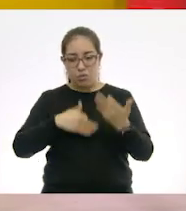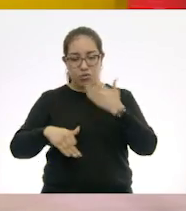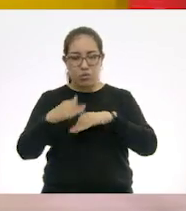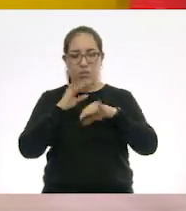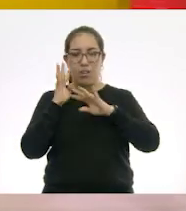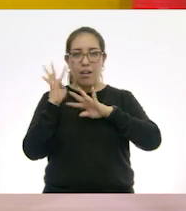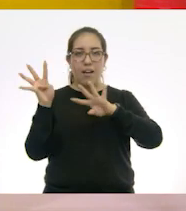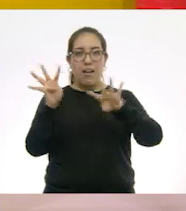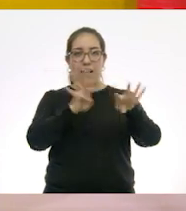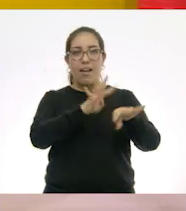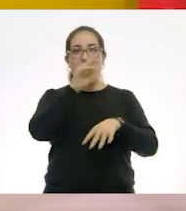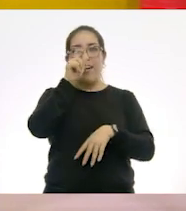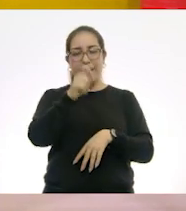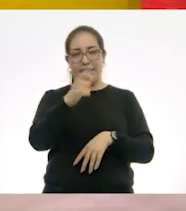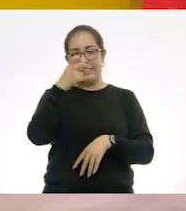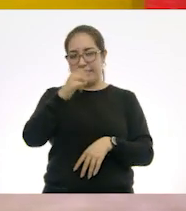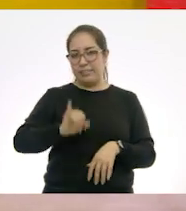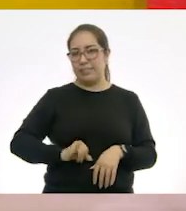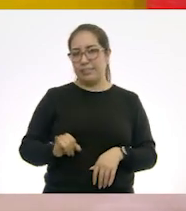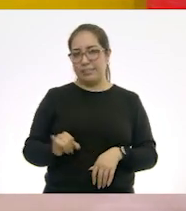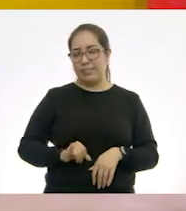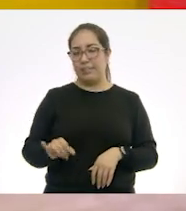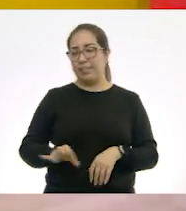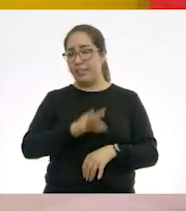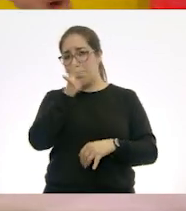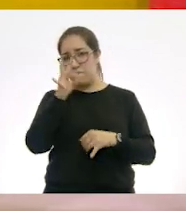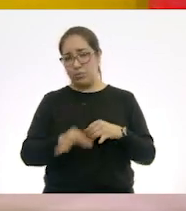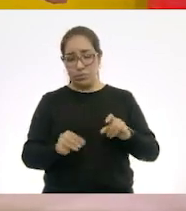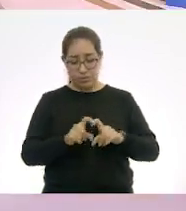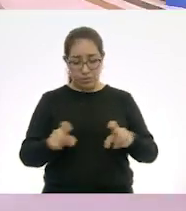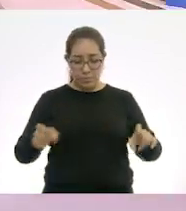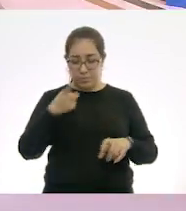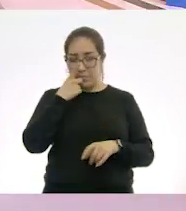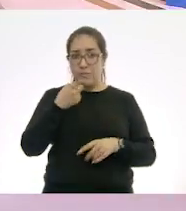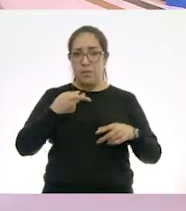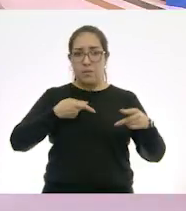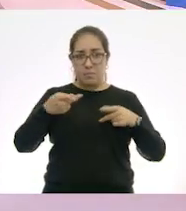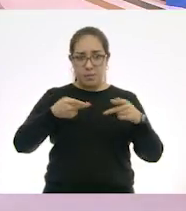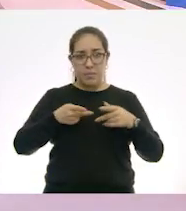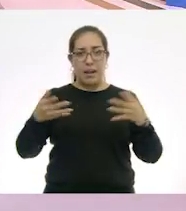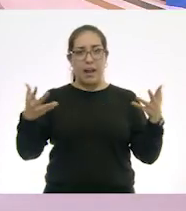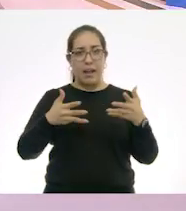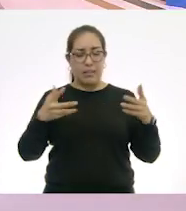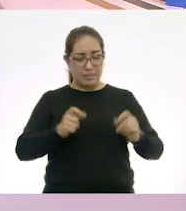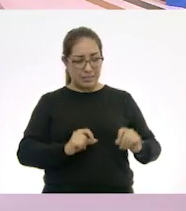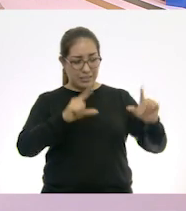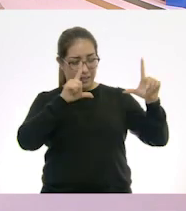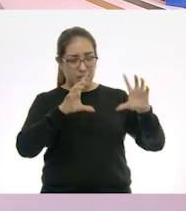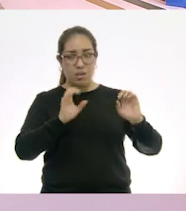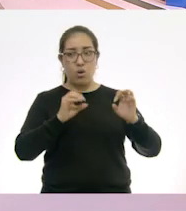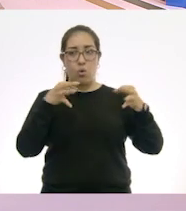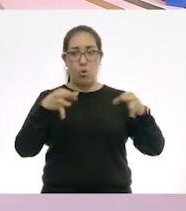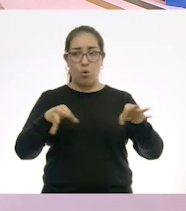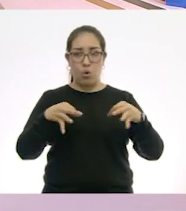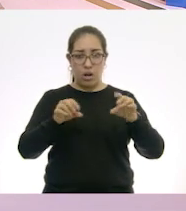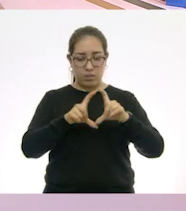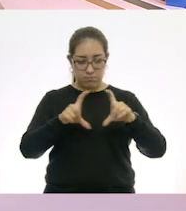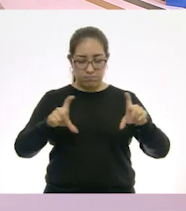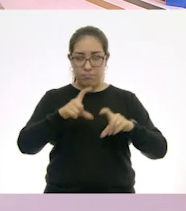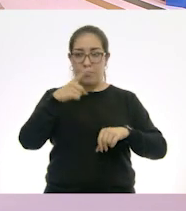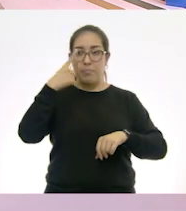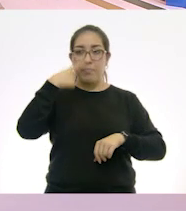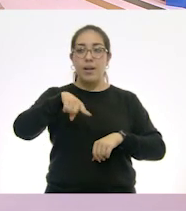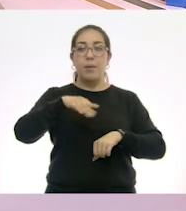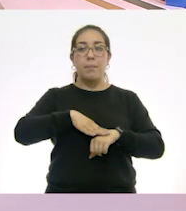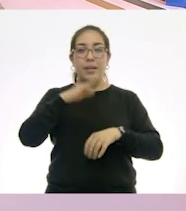quieran saber de qué vamos a hablar. Así es. Y por último, preparar tarjetas o cartel para que en su exposición sea muy clara a la hora